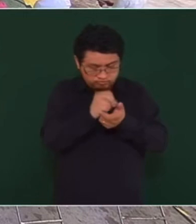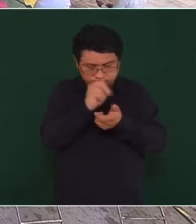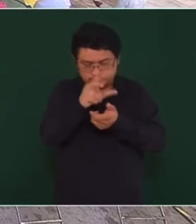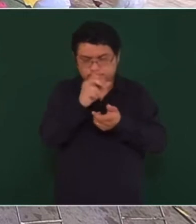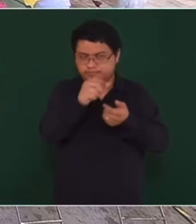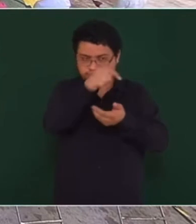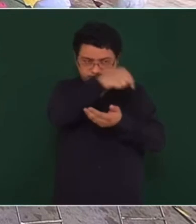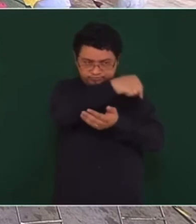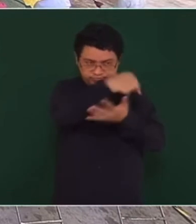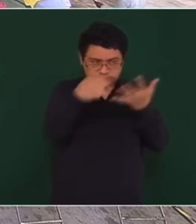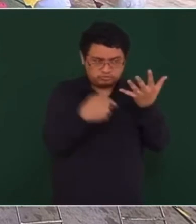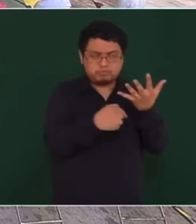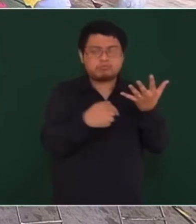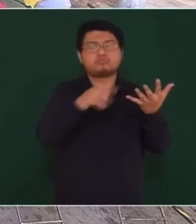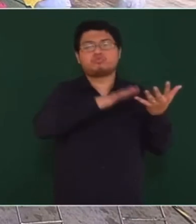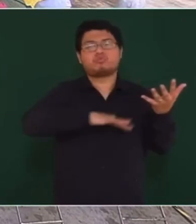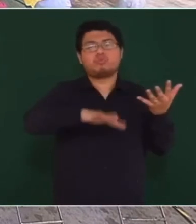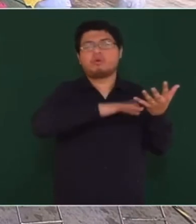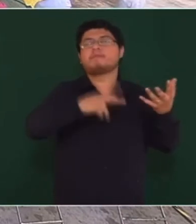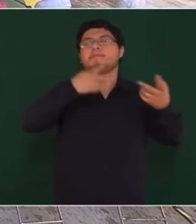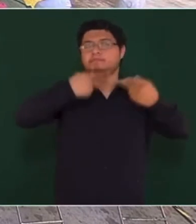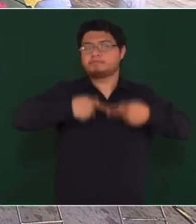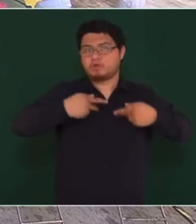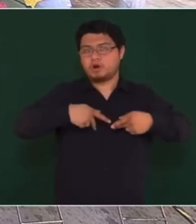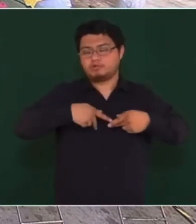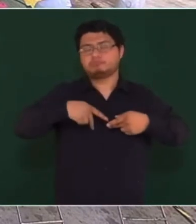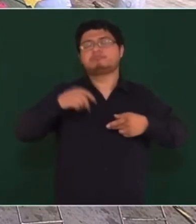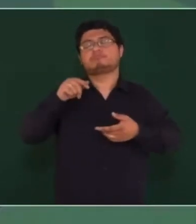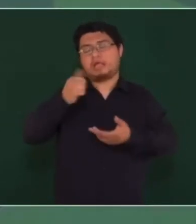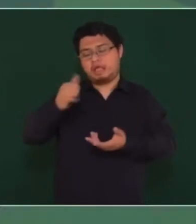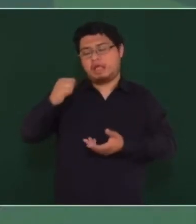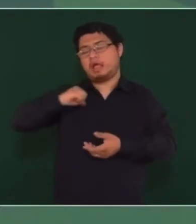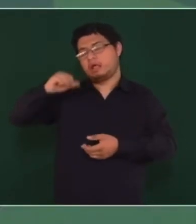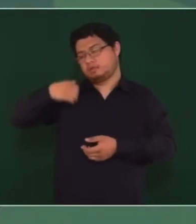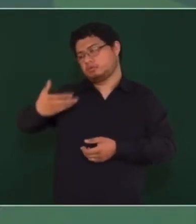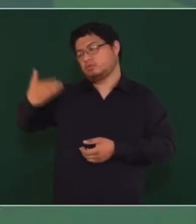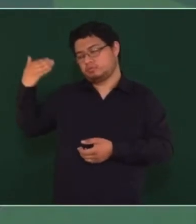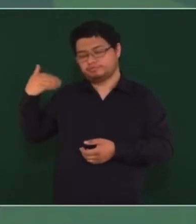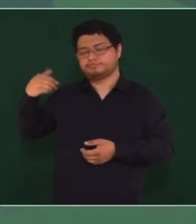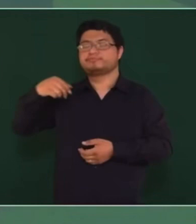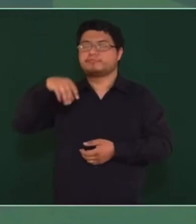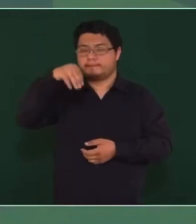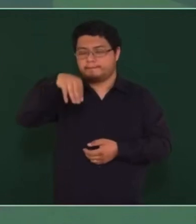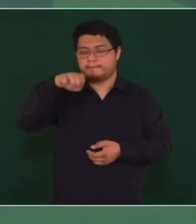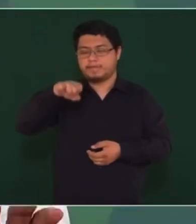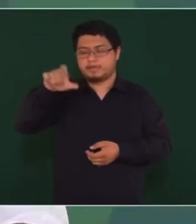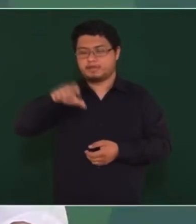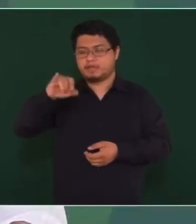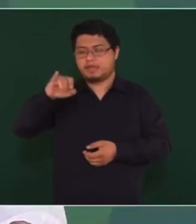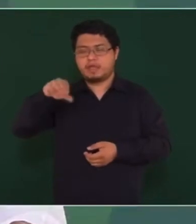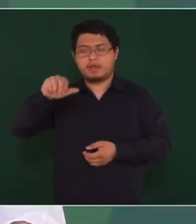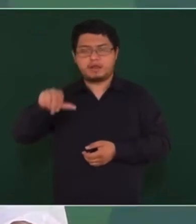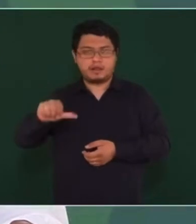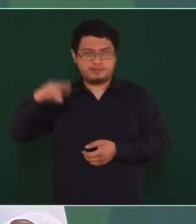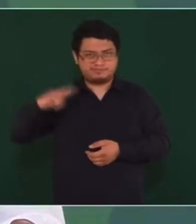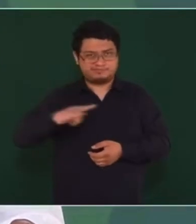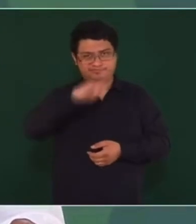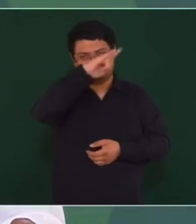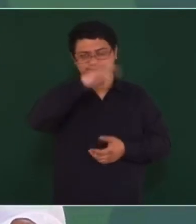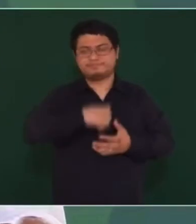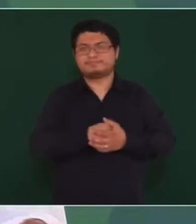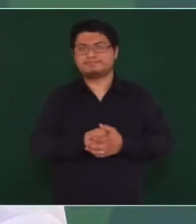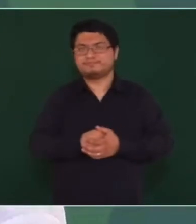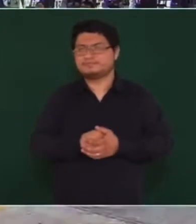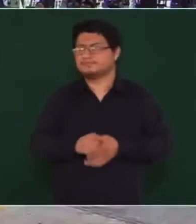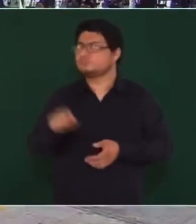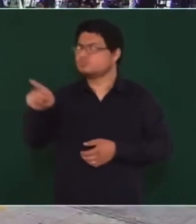trabajadores de la antigua mexicana. Eso es, básicamente. Me preguntabas